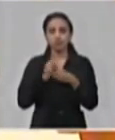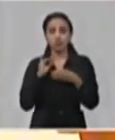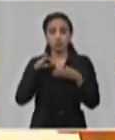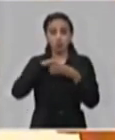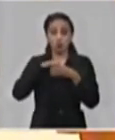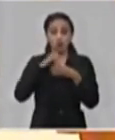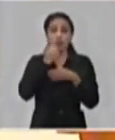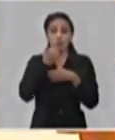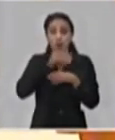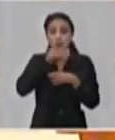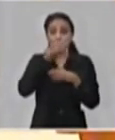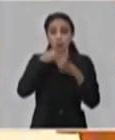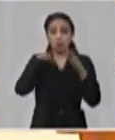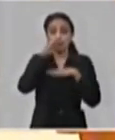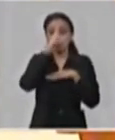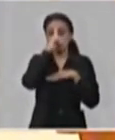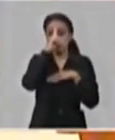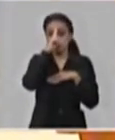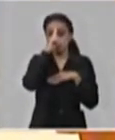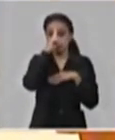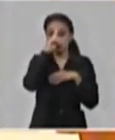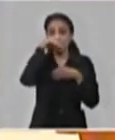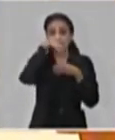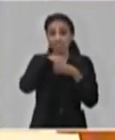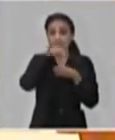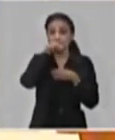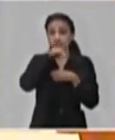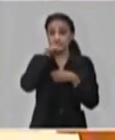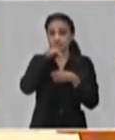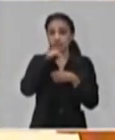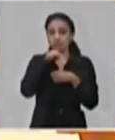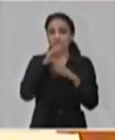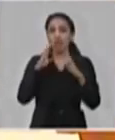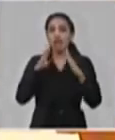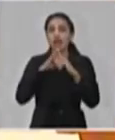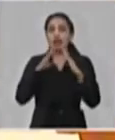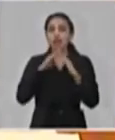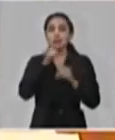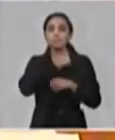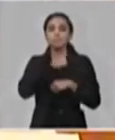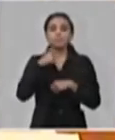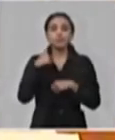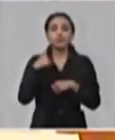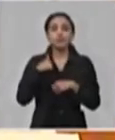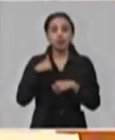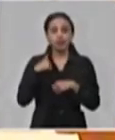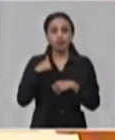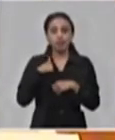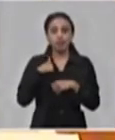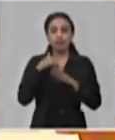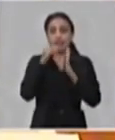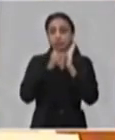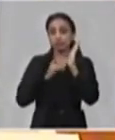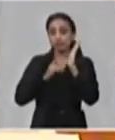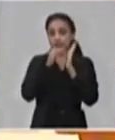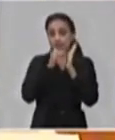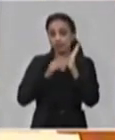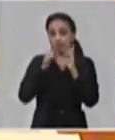también lo explicó el Ministro de Salud, dentro de ello las casas privadas que se dedican al arrendamiento,